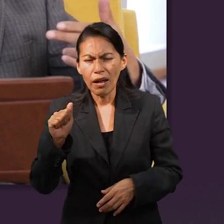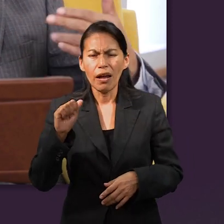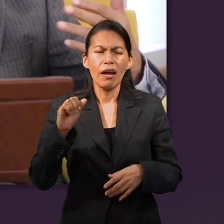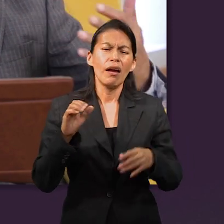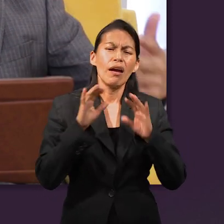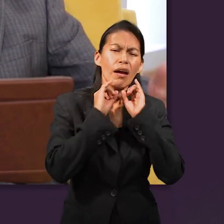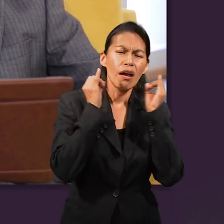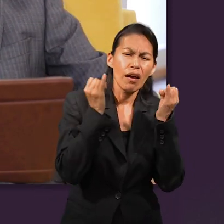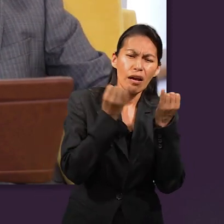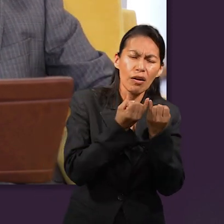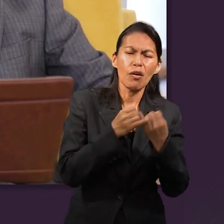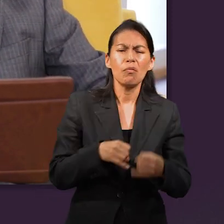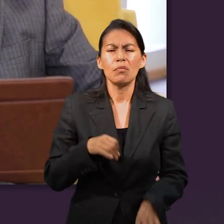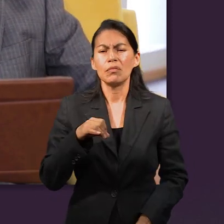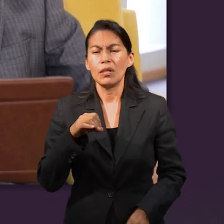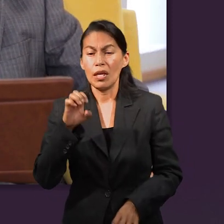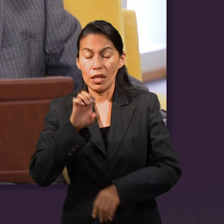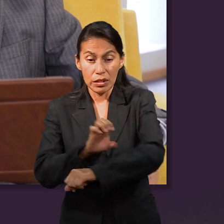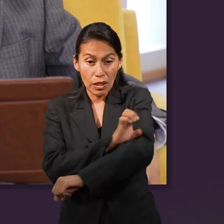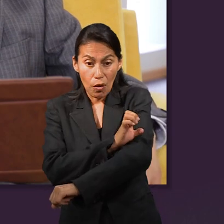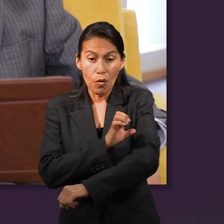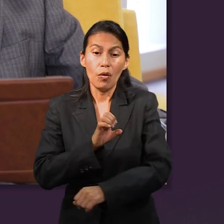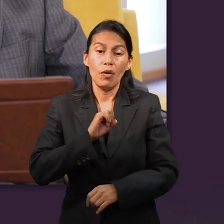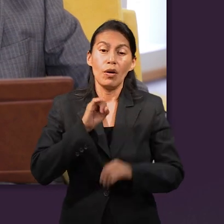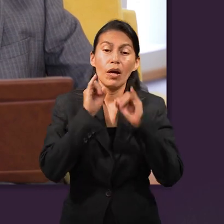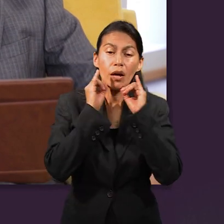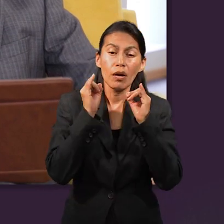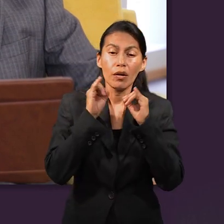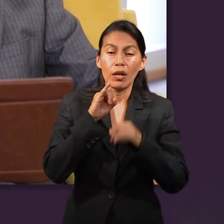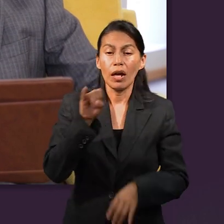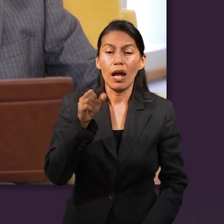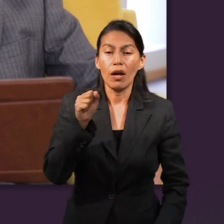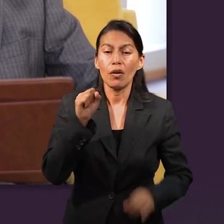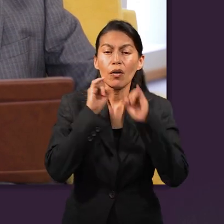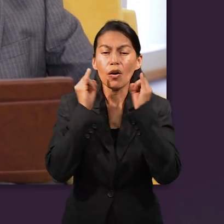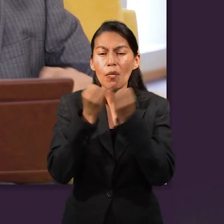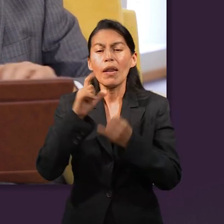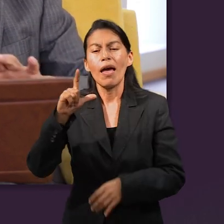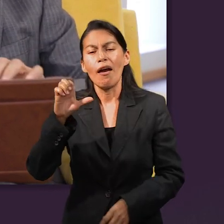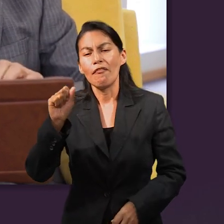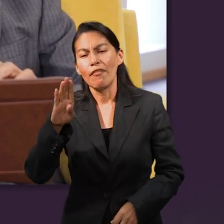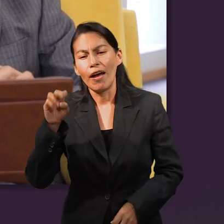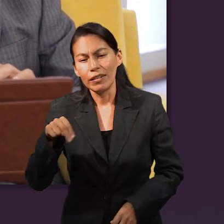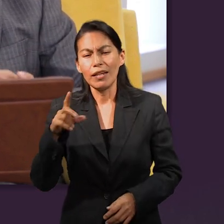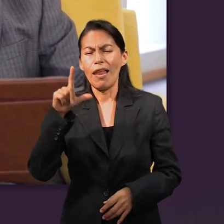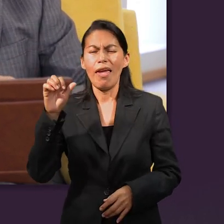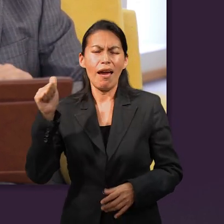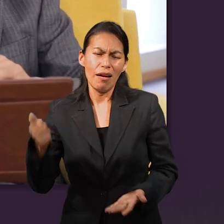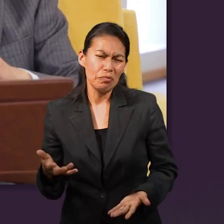Rebeca, Jacob, Esaú, Labán, Raquel, Lea. Y en todas estas historias básicamente encontramos